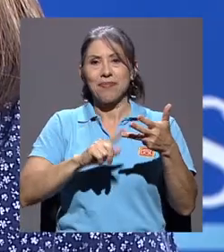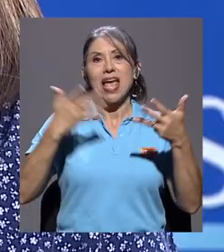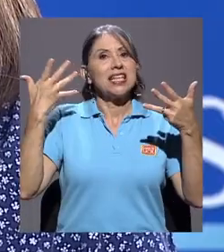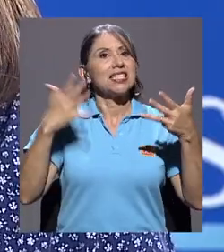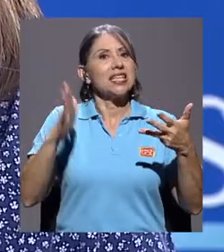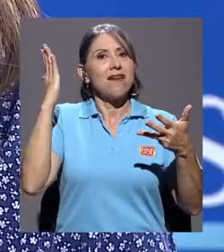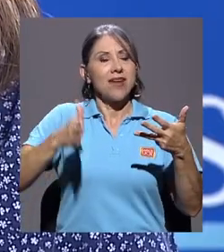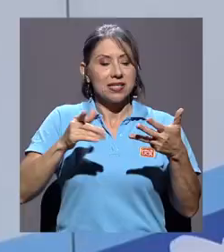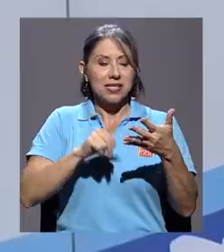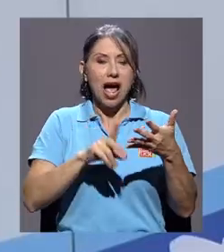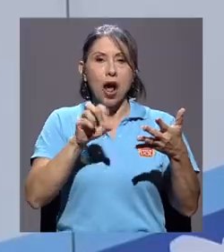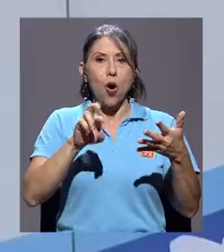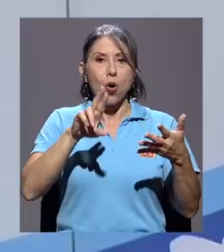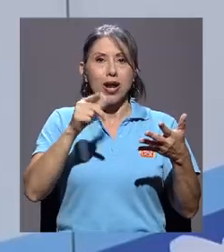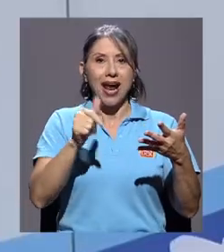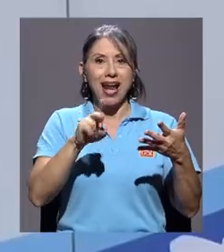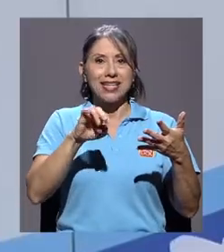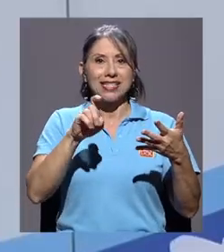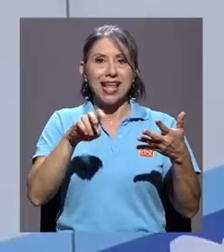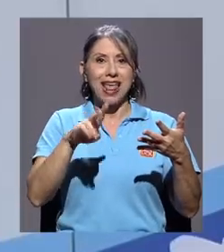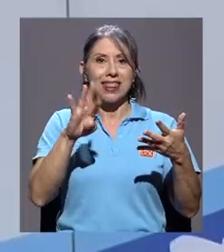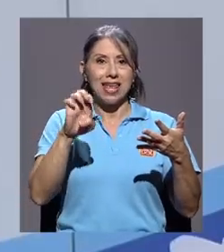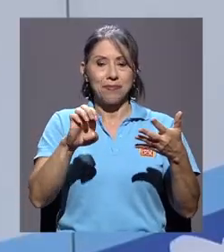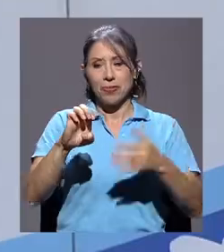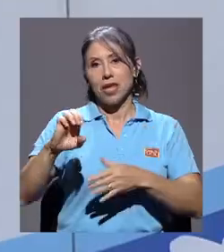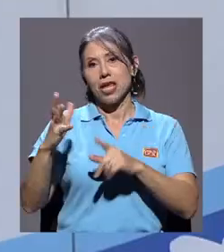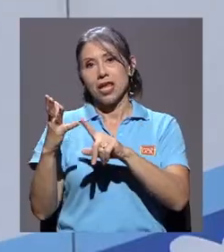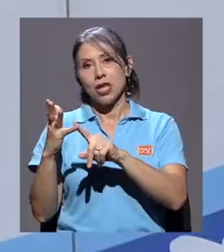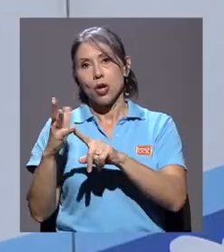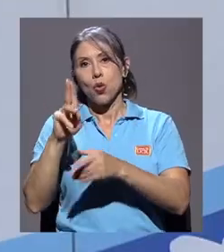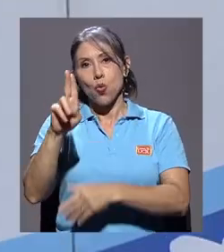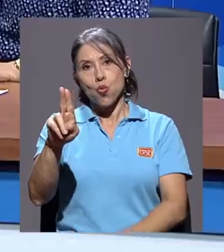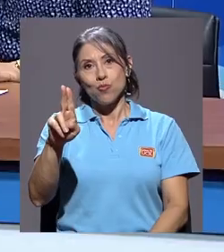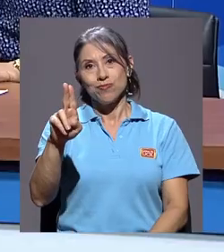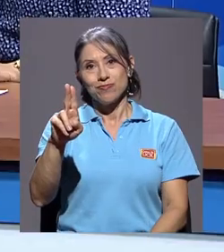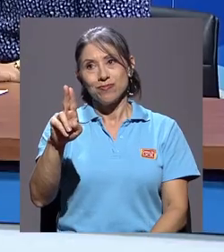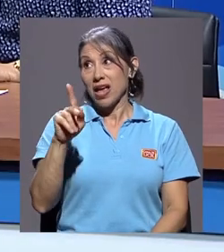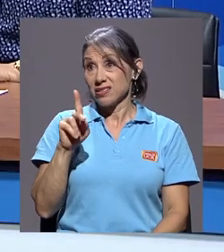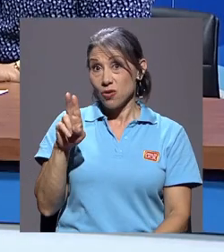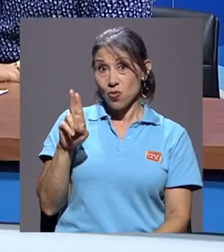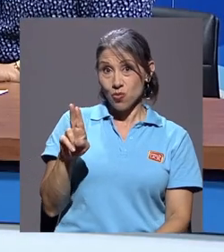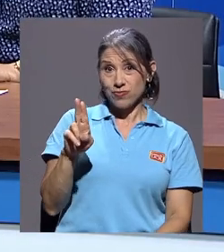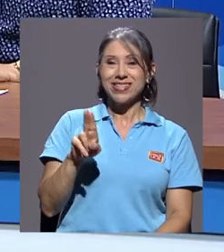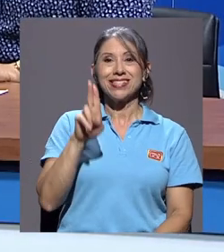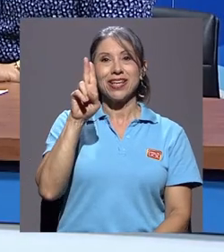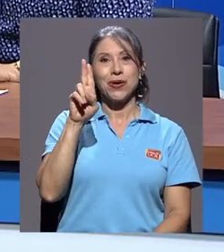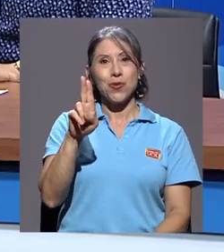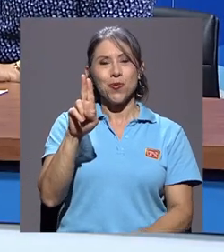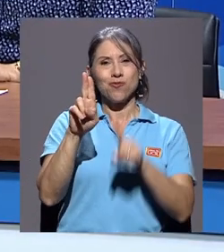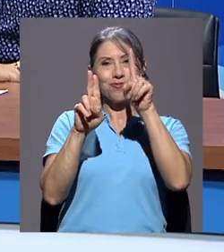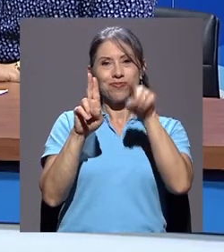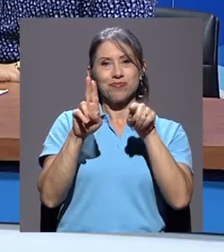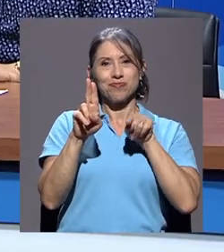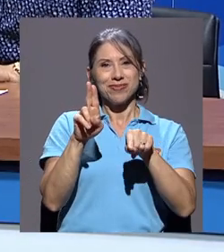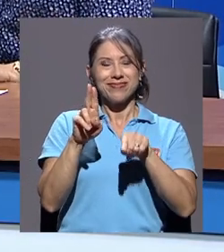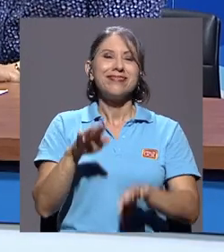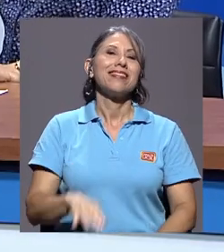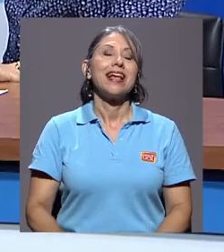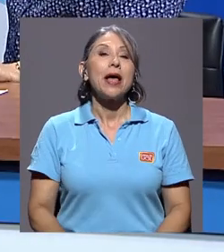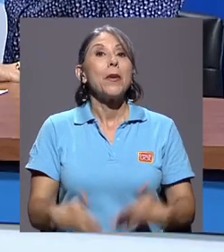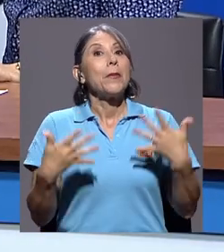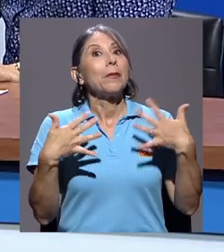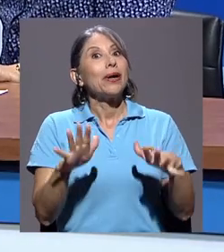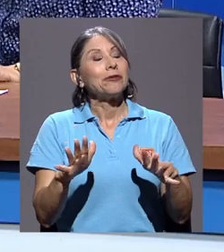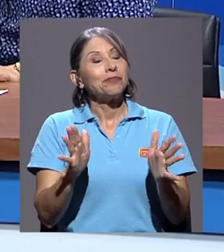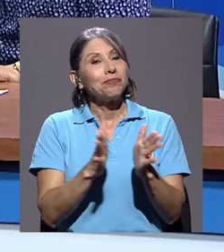Ya Basta, Organizate y un partido nuevo que se llama U. U. Así la U solita. U con un signo de exclamación. Interesante. Bueno,